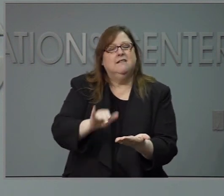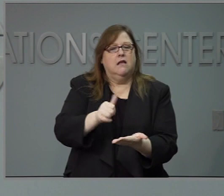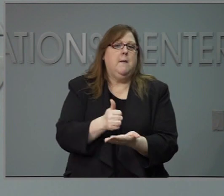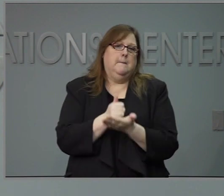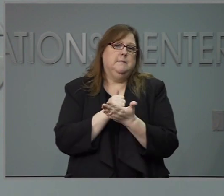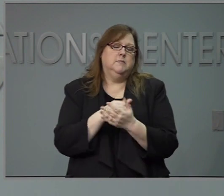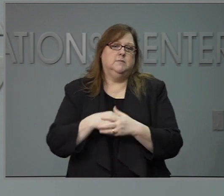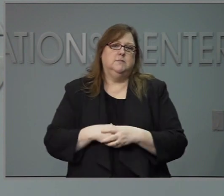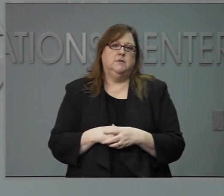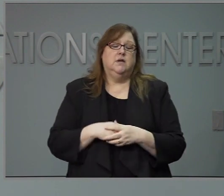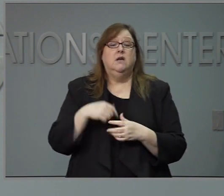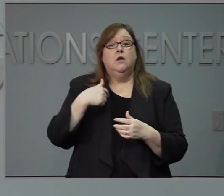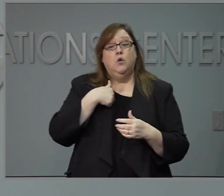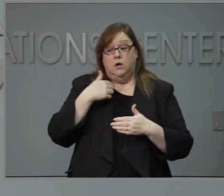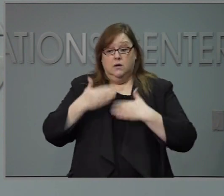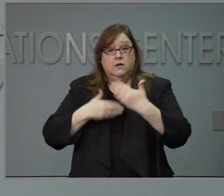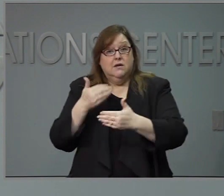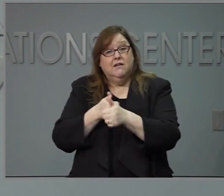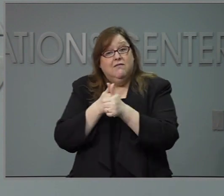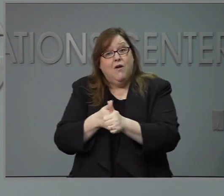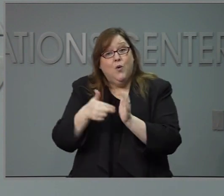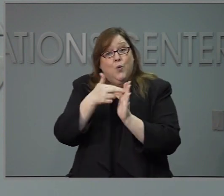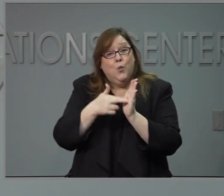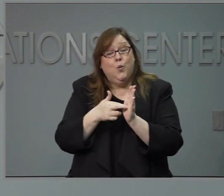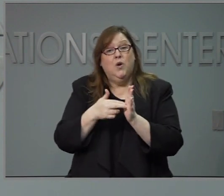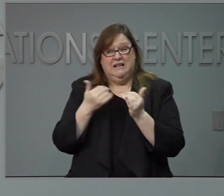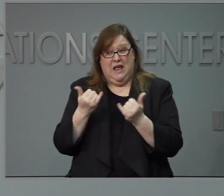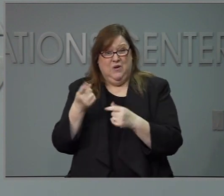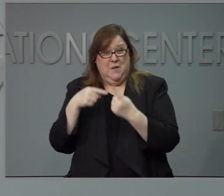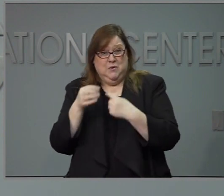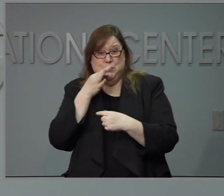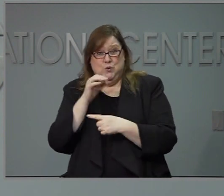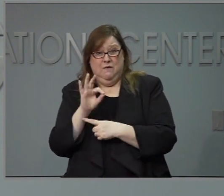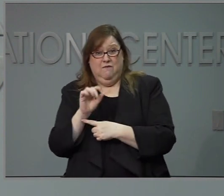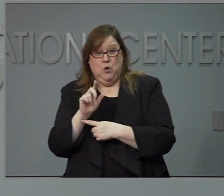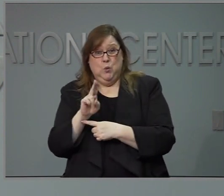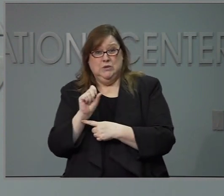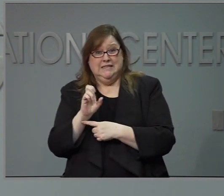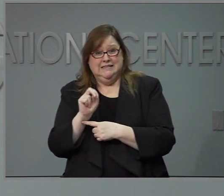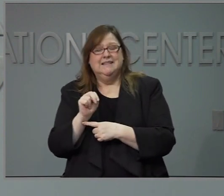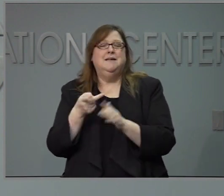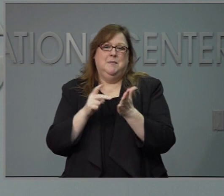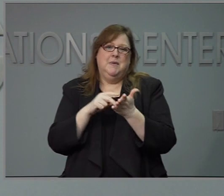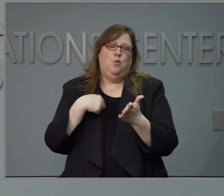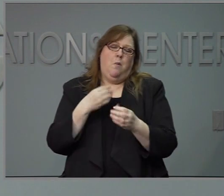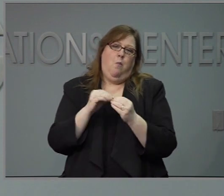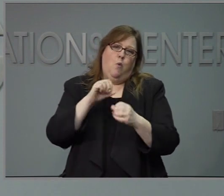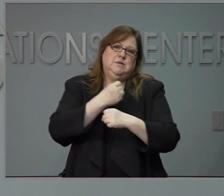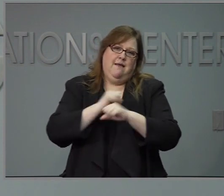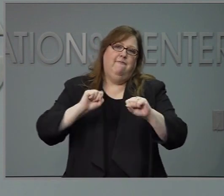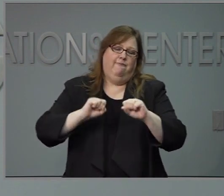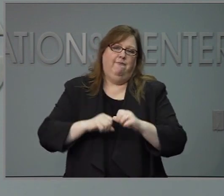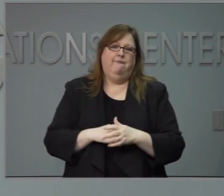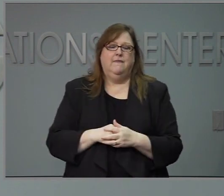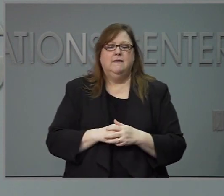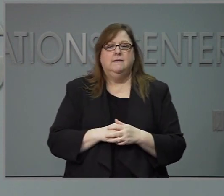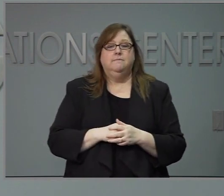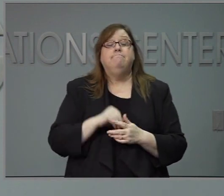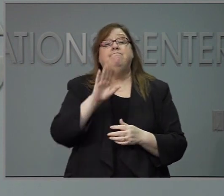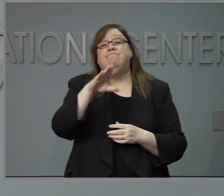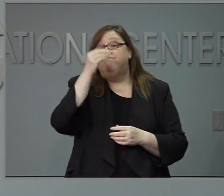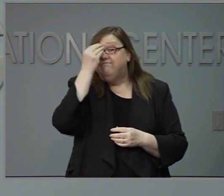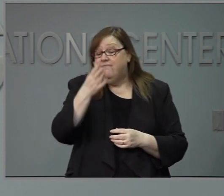empieza la temporada de gripa. Así que hagamos lo necesario para proteger a nuestros seres queridos. Cómo ponerse la vacuna de la influencia.